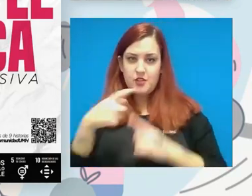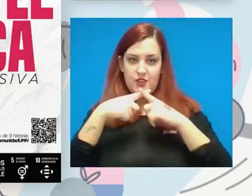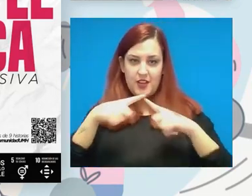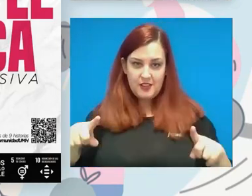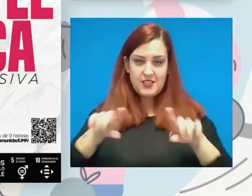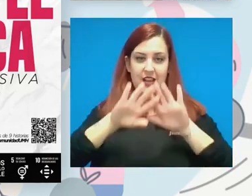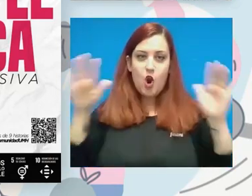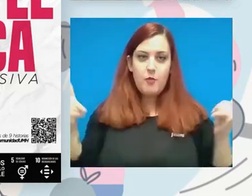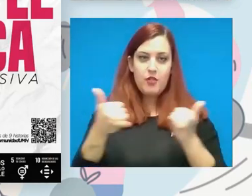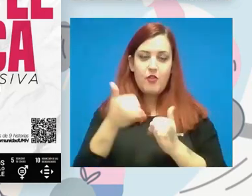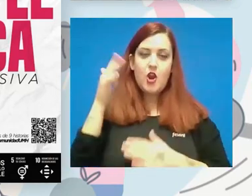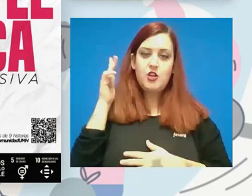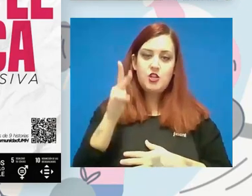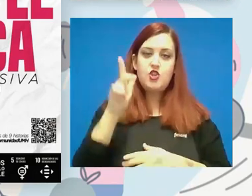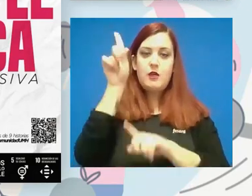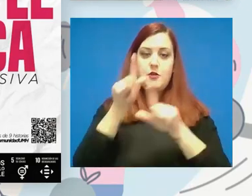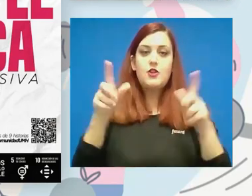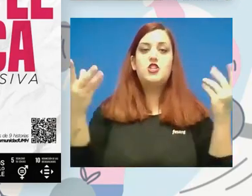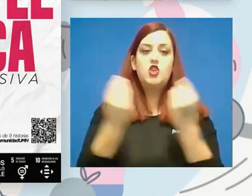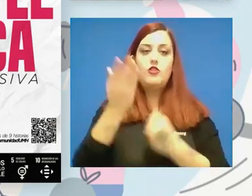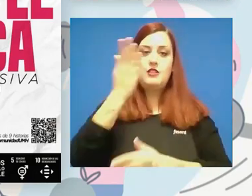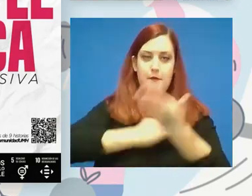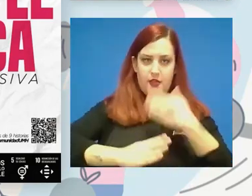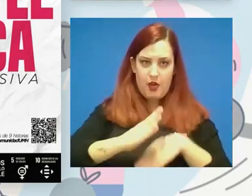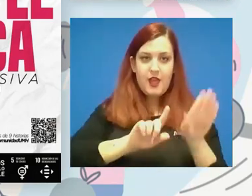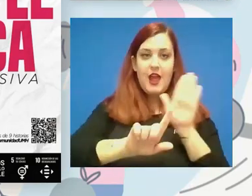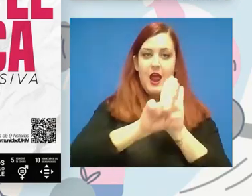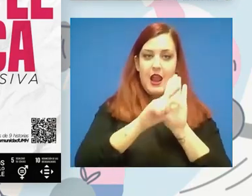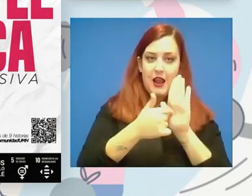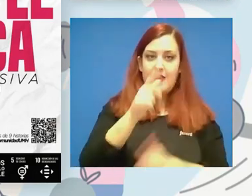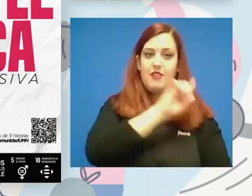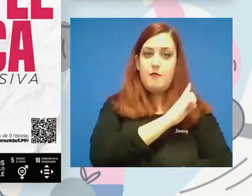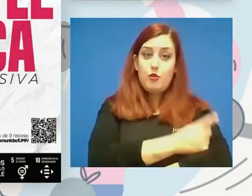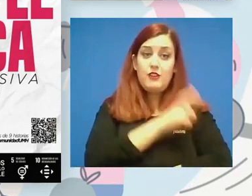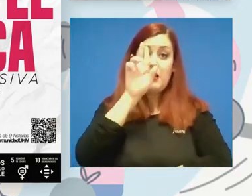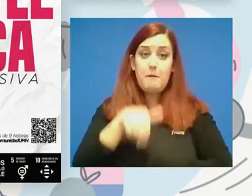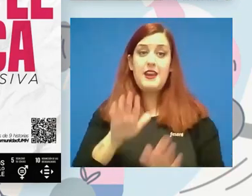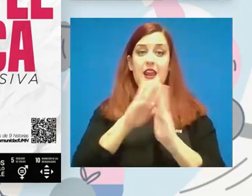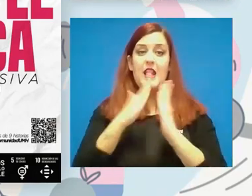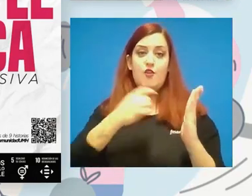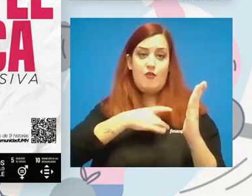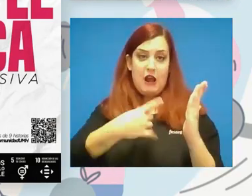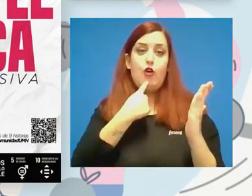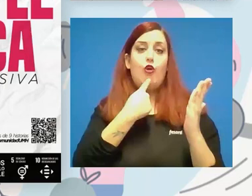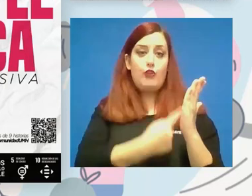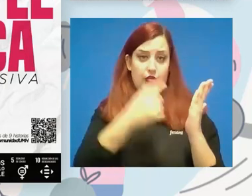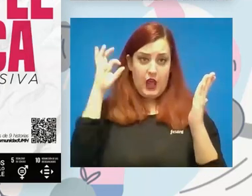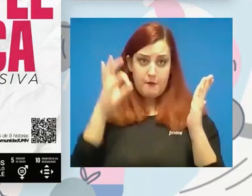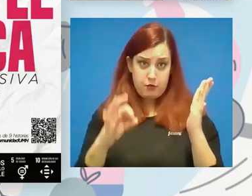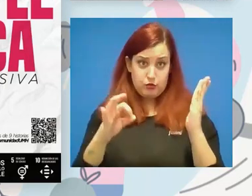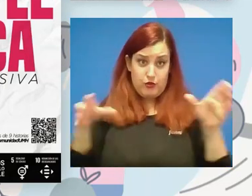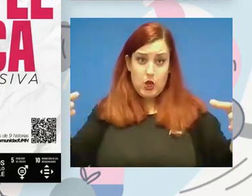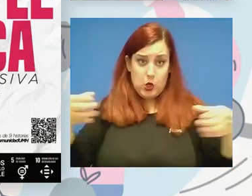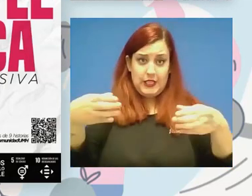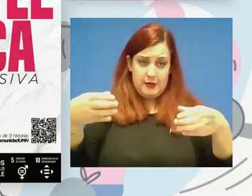de Personas con Discapacidad. Así aparece la Ley del Deporte, así lo recomendamos en el libro blanco y hablamos de este colectivo. Y, de hecho, fijaros, hablamos,